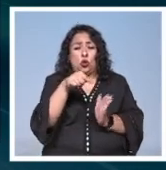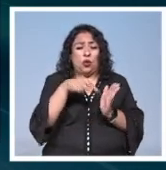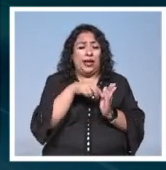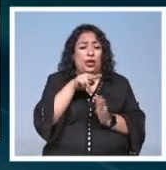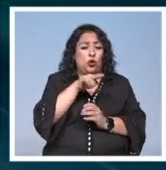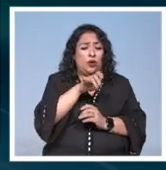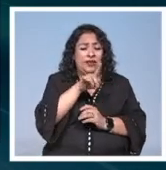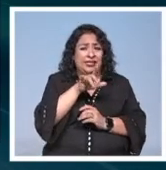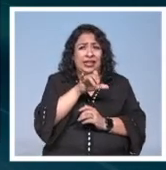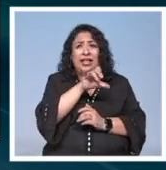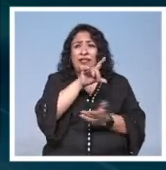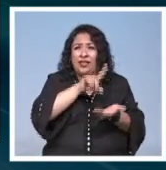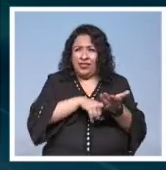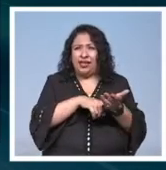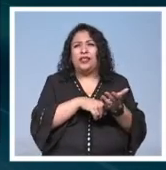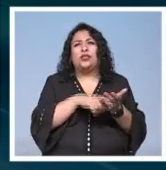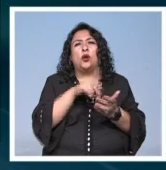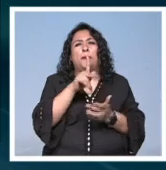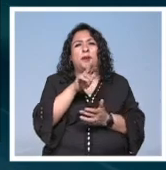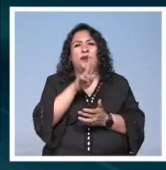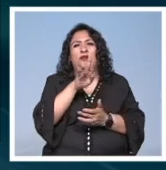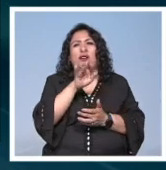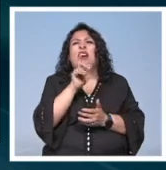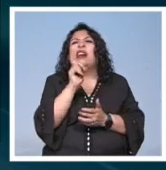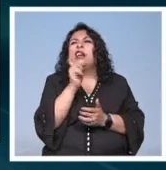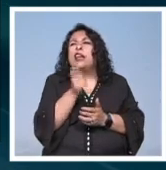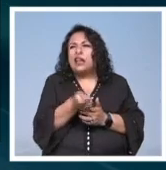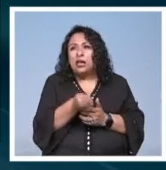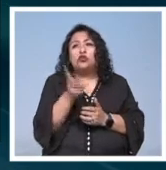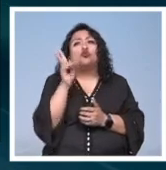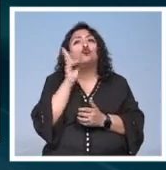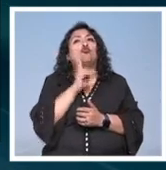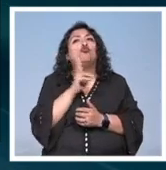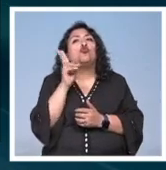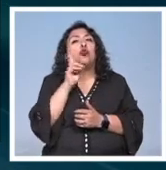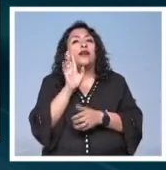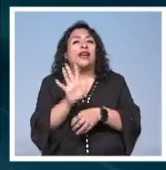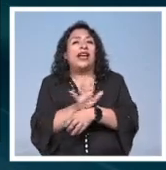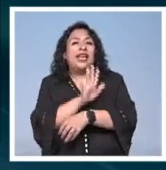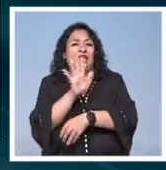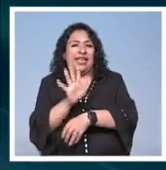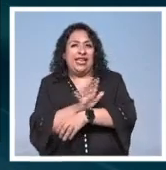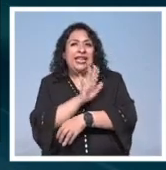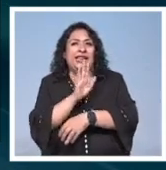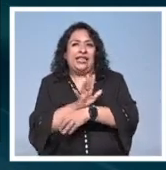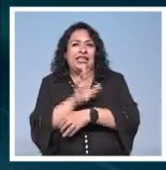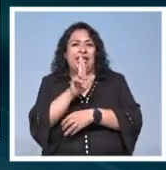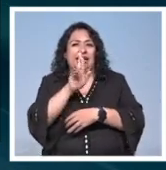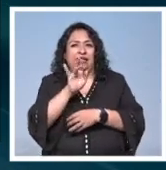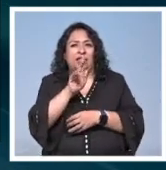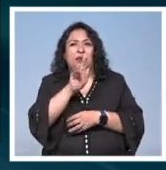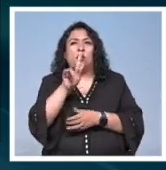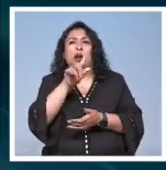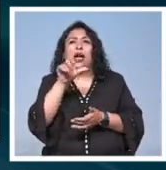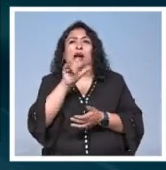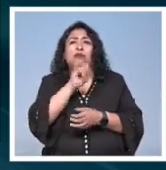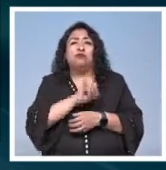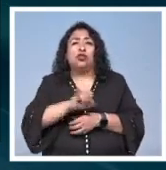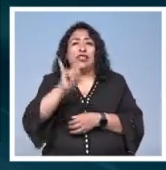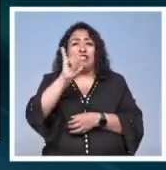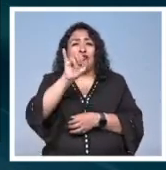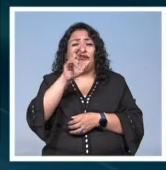Zelanda como parte de la misión Prefire que quiere decir experimento de energía radiante polar en el infrarrojo lejano